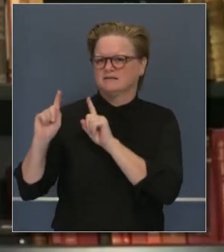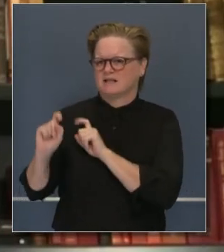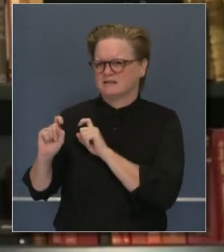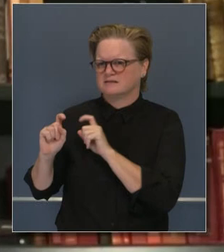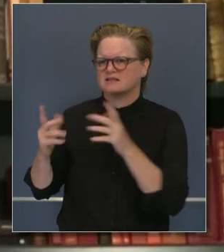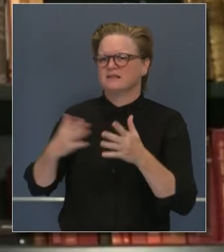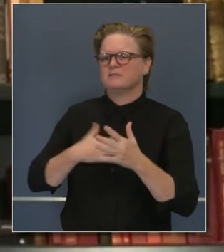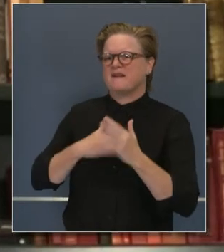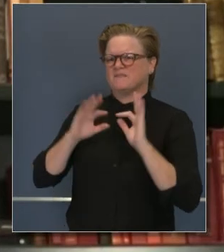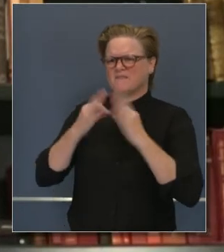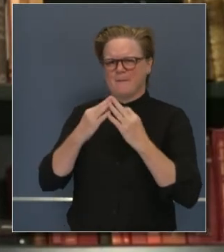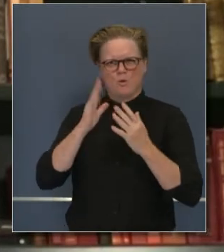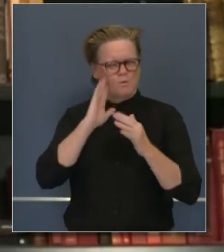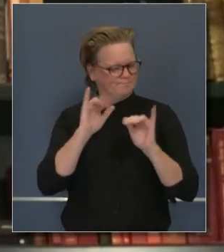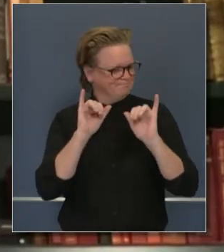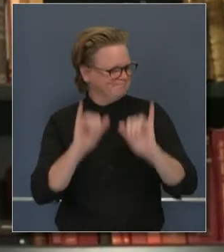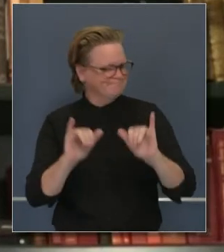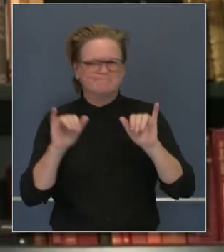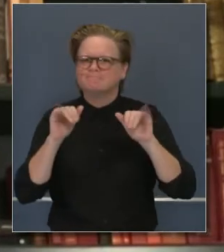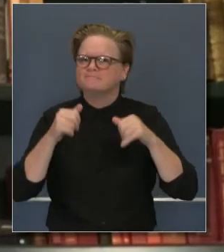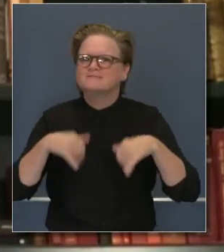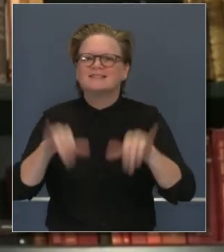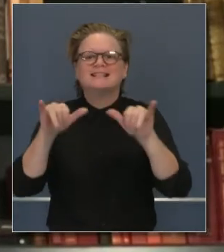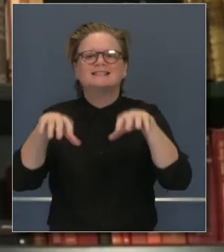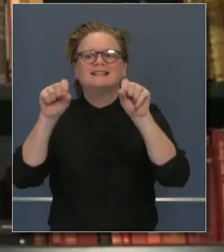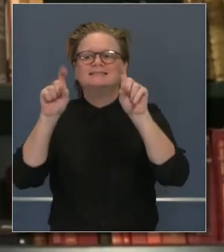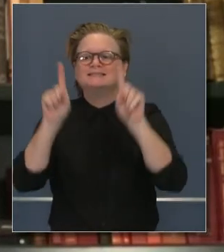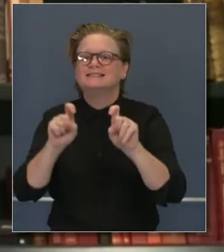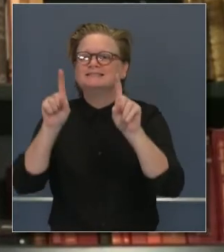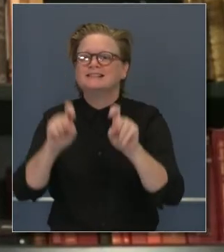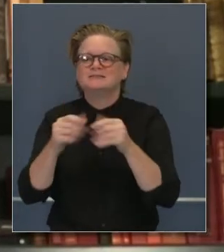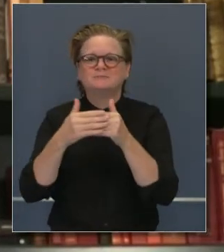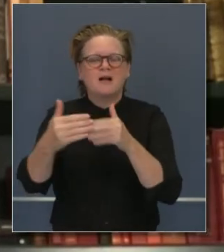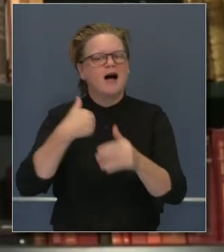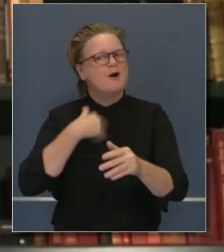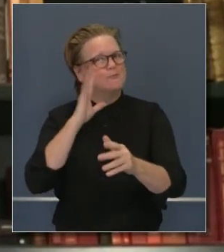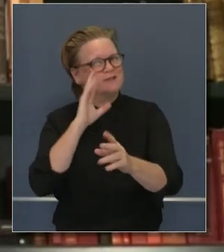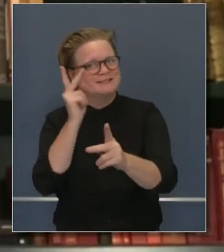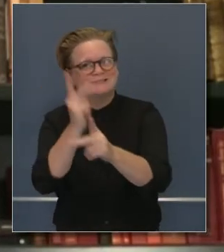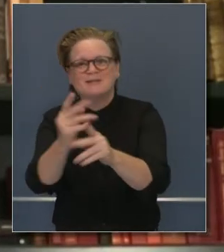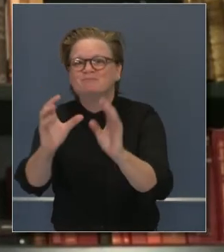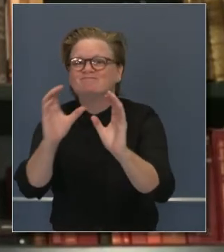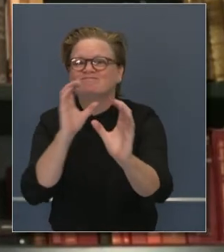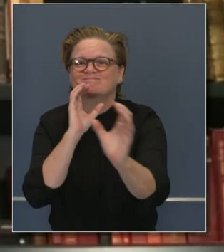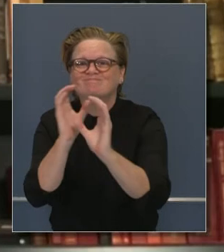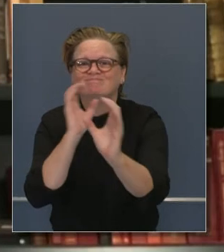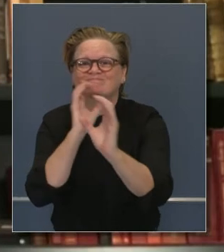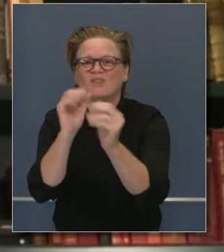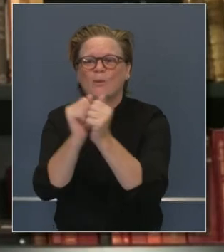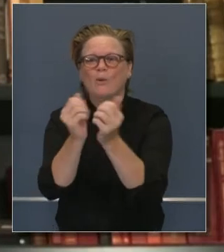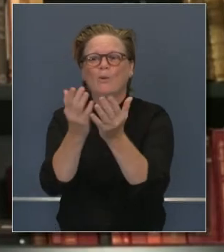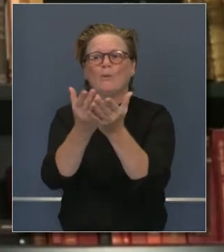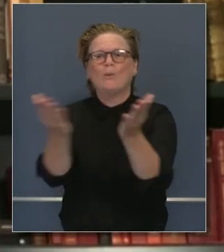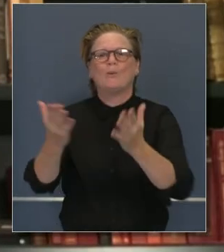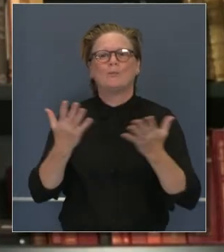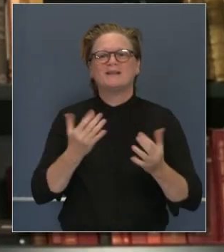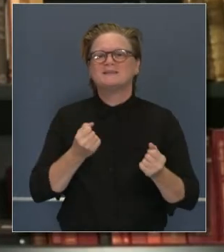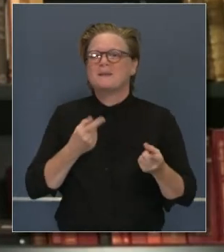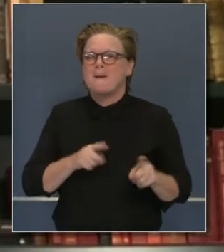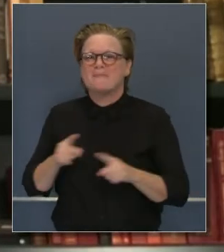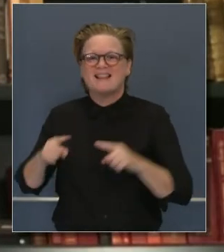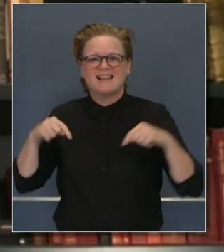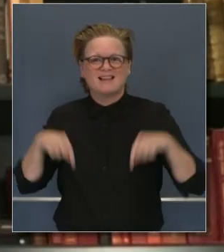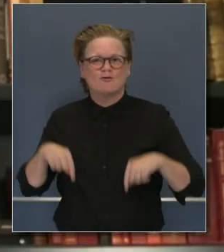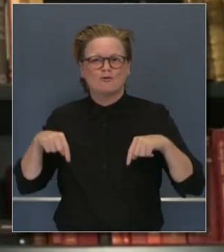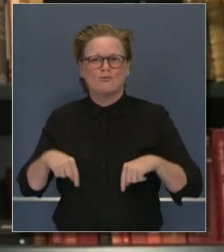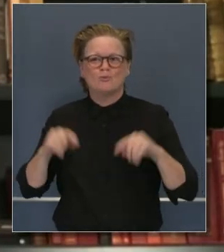últimas semanas. Seguiremos haciendo todo eso y más. Seguiremos manteniéndonos informados a usted y a sus seres queridos sobre lo que estamos